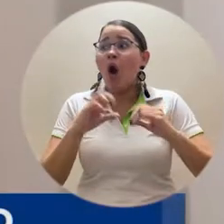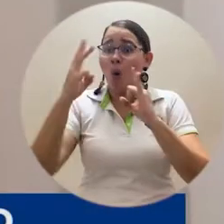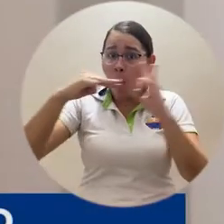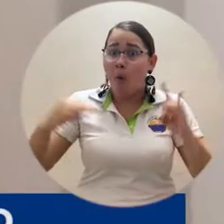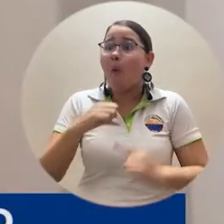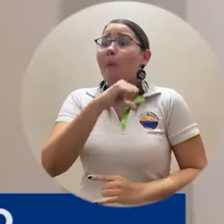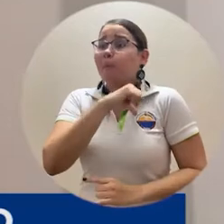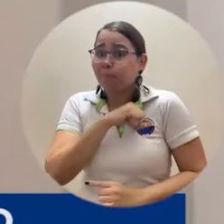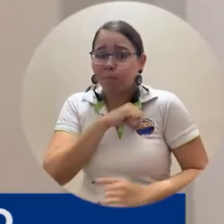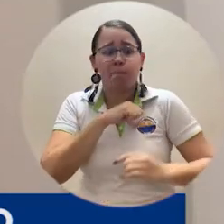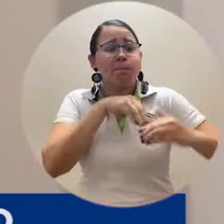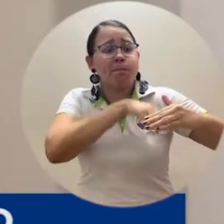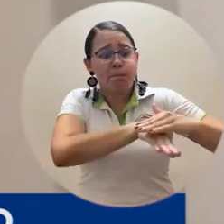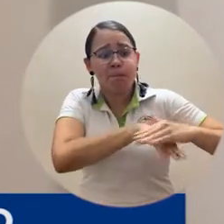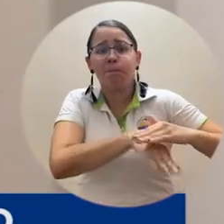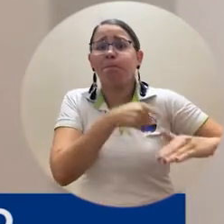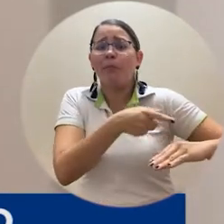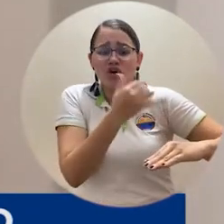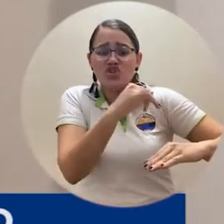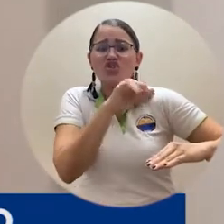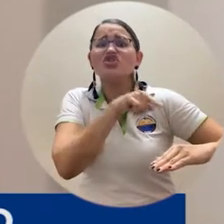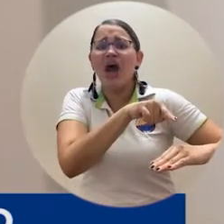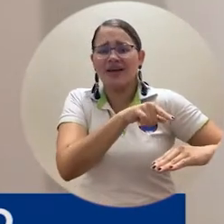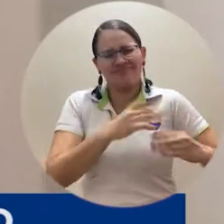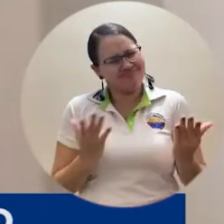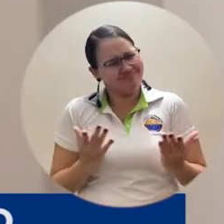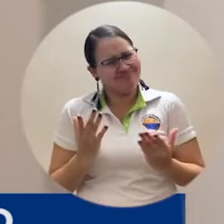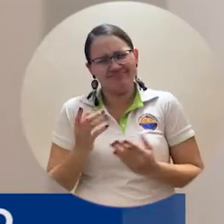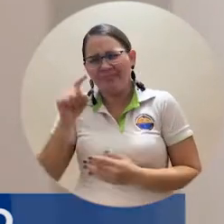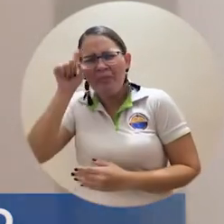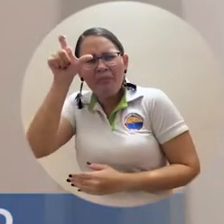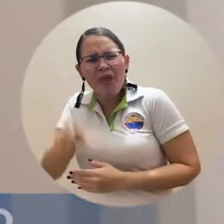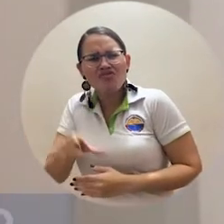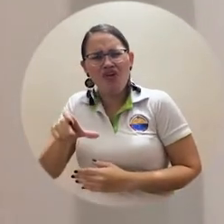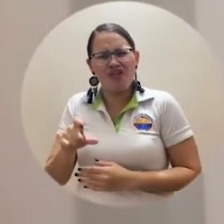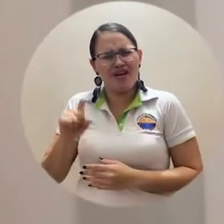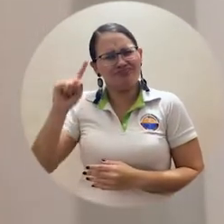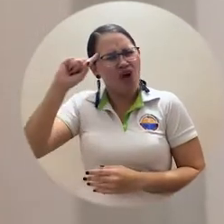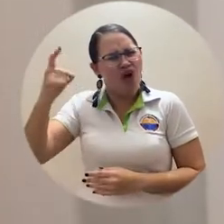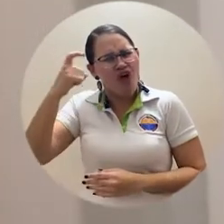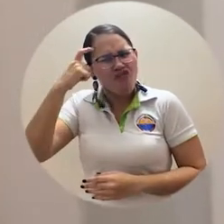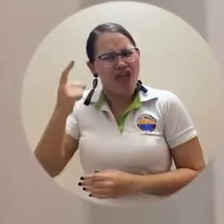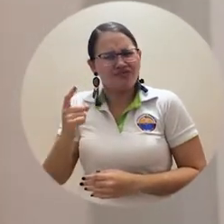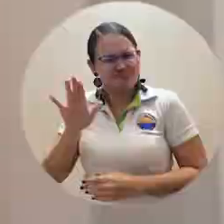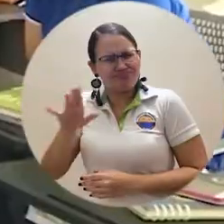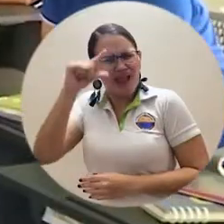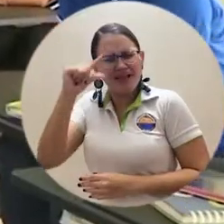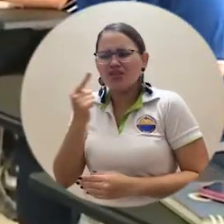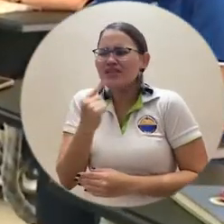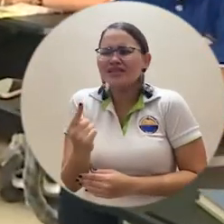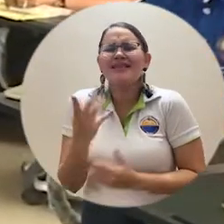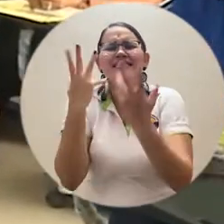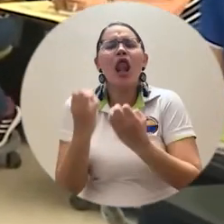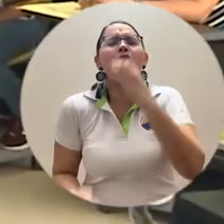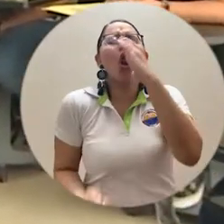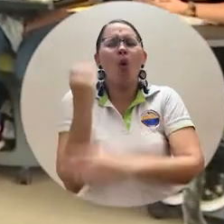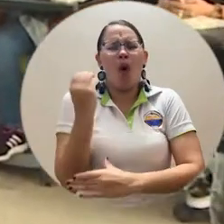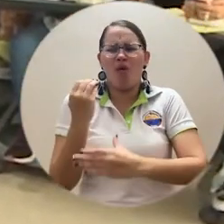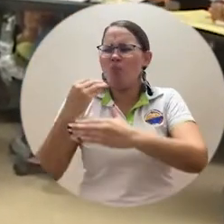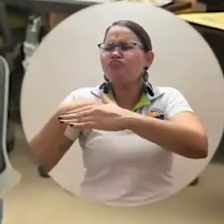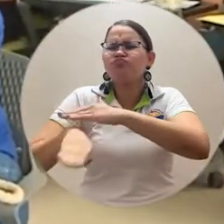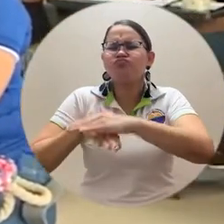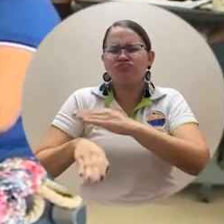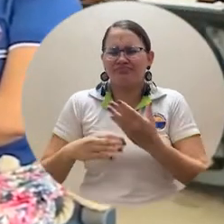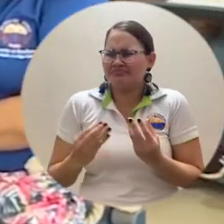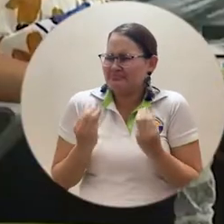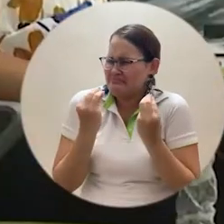de eso el gobernador quiere presentar un proyecto de acuerdo a la asamblea del departamento. Ya el fondo de becas existe, solo es ir